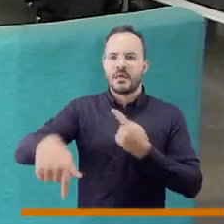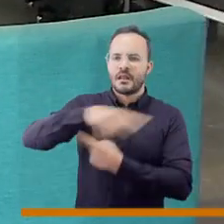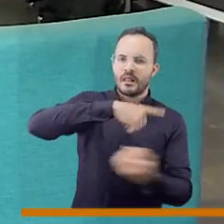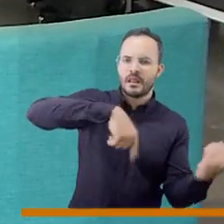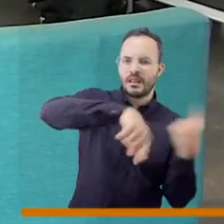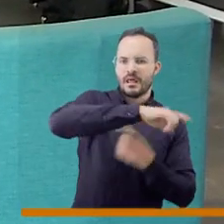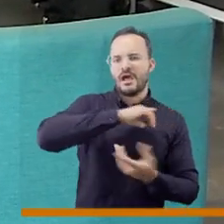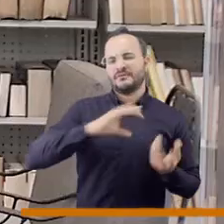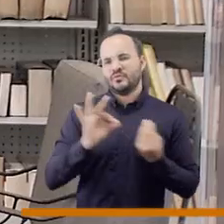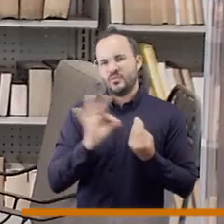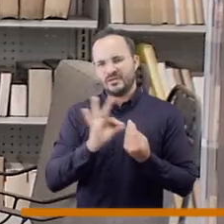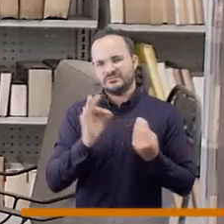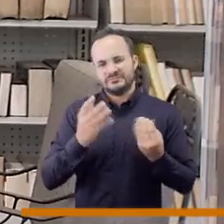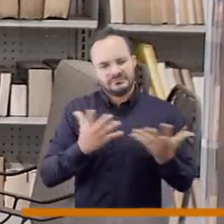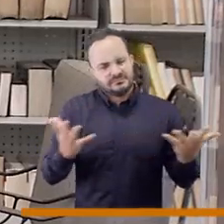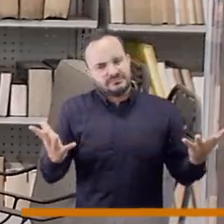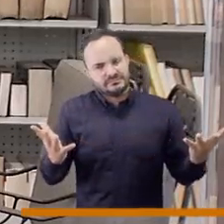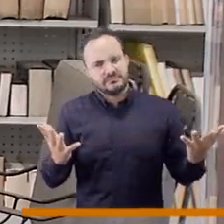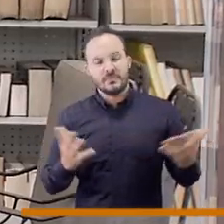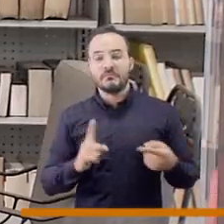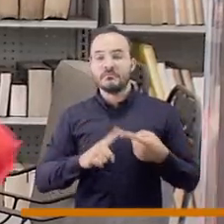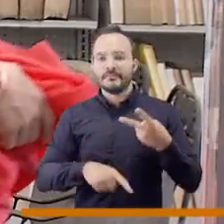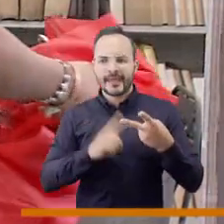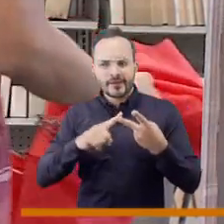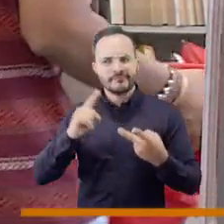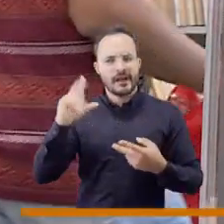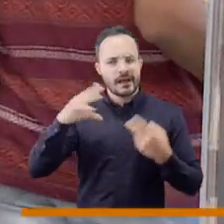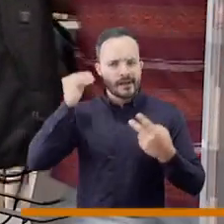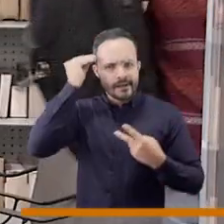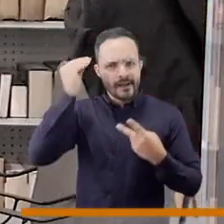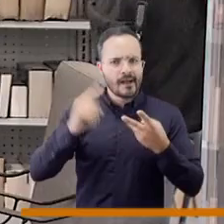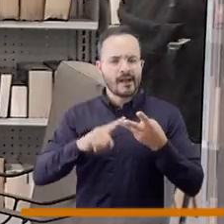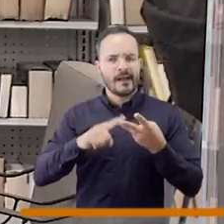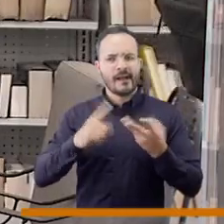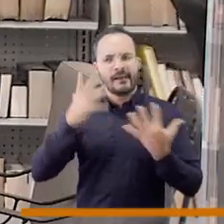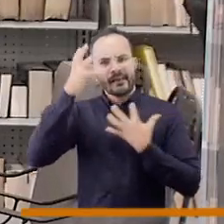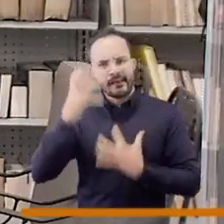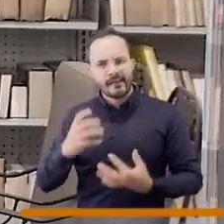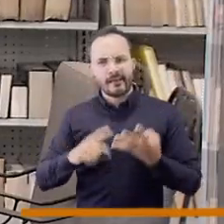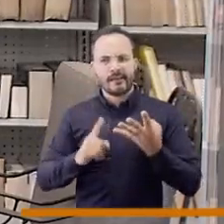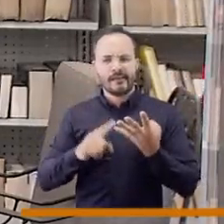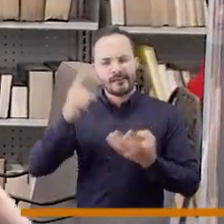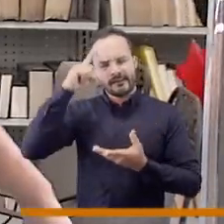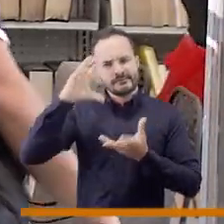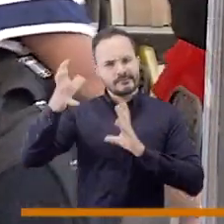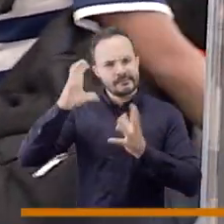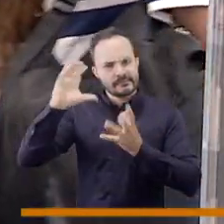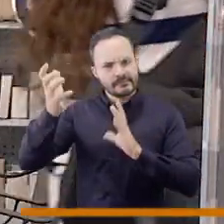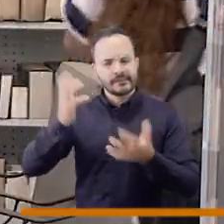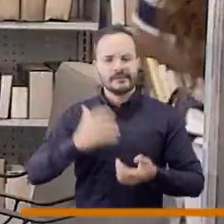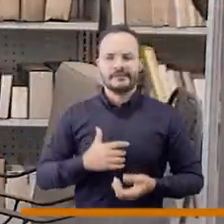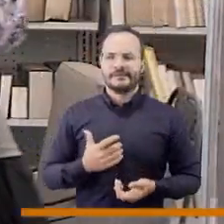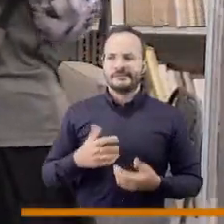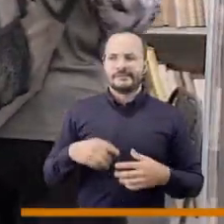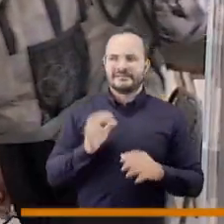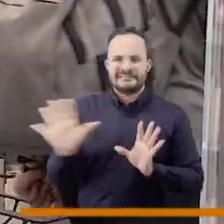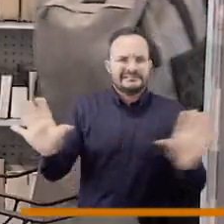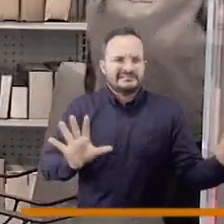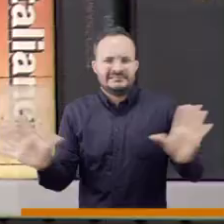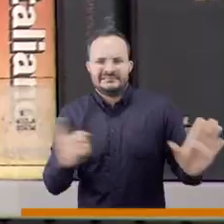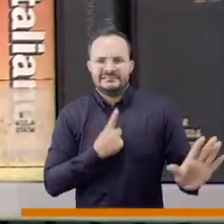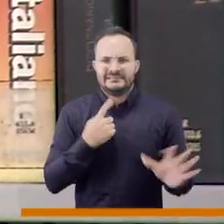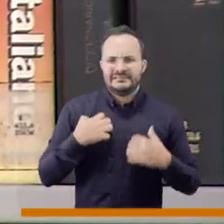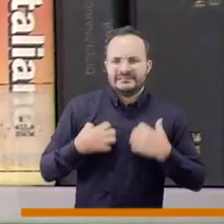adultos, durante su vida en la calle consumen drogas, pero también enfrentan problemas cognitivos, enfermedades mentales, depresión,